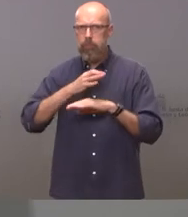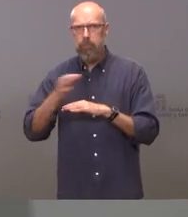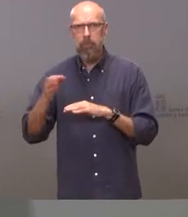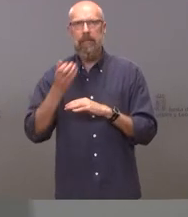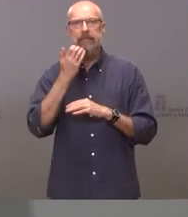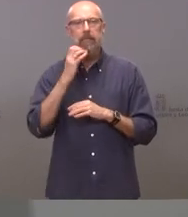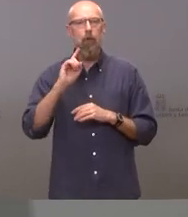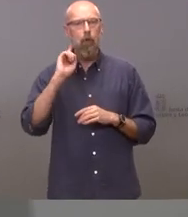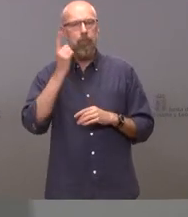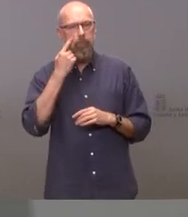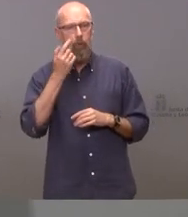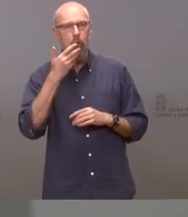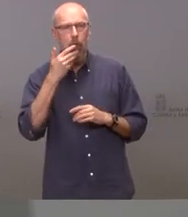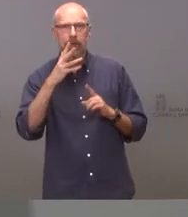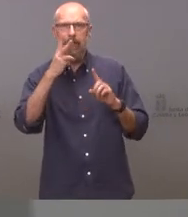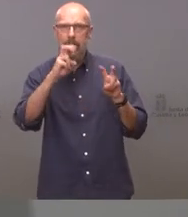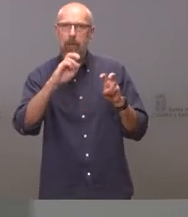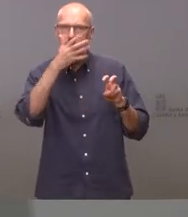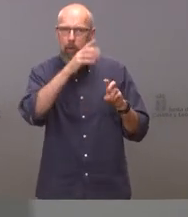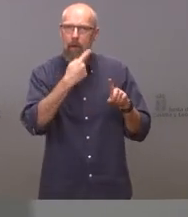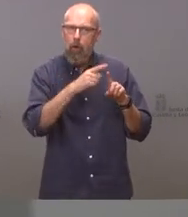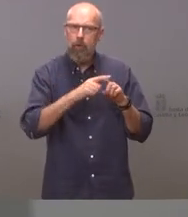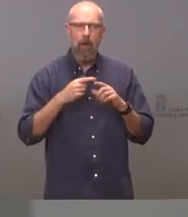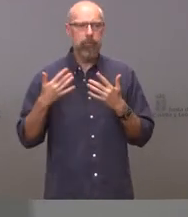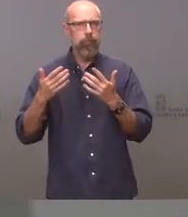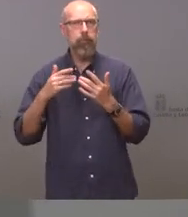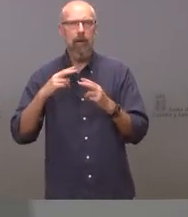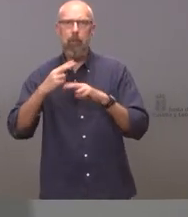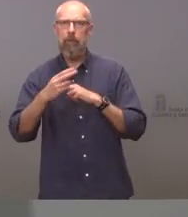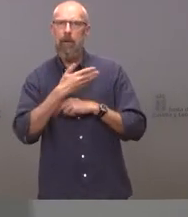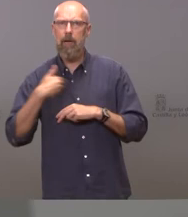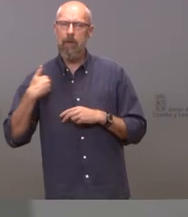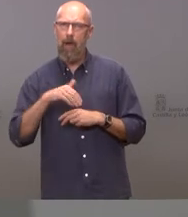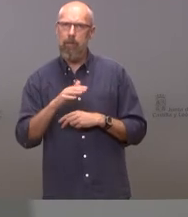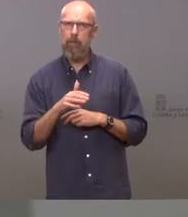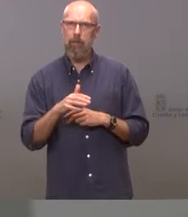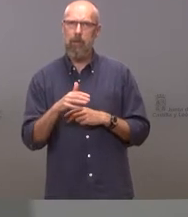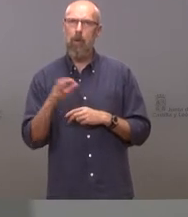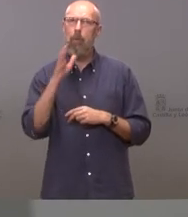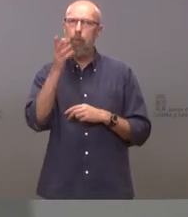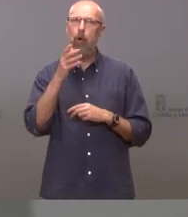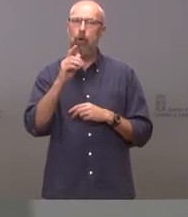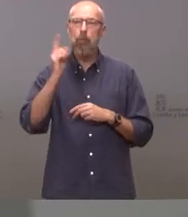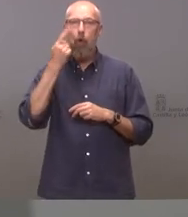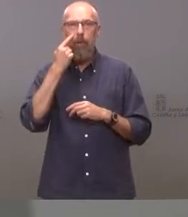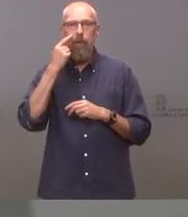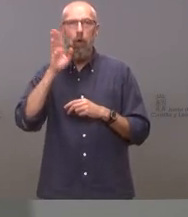conocimiento del asunto porque ha acudido a la fiscalía en el mismo momento en que ha conocido